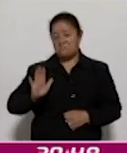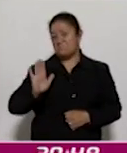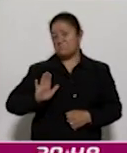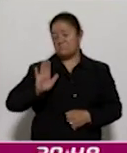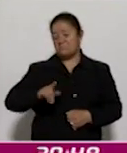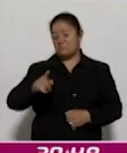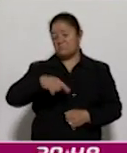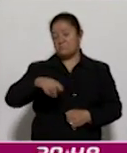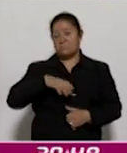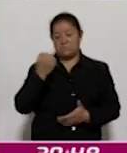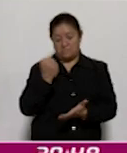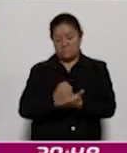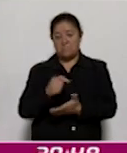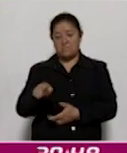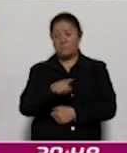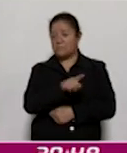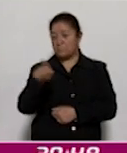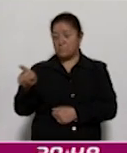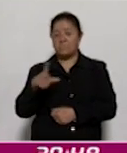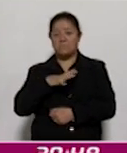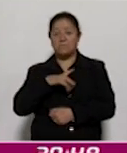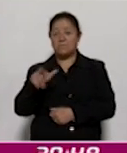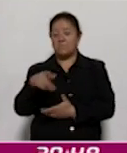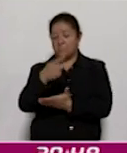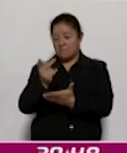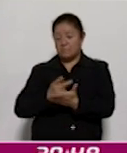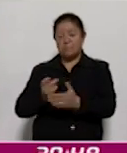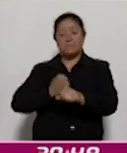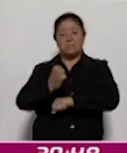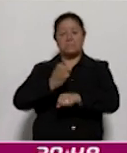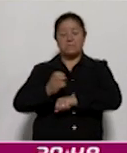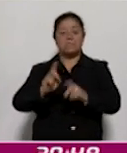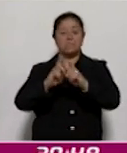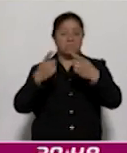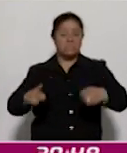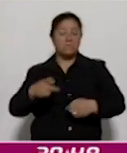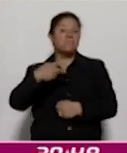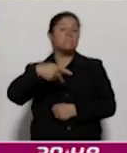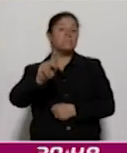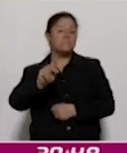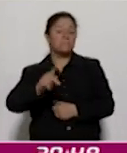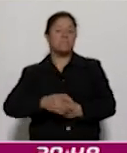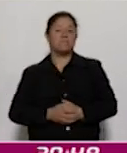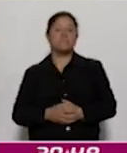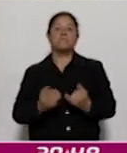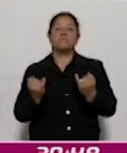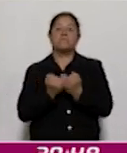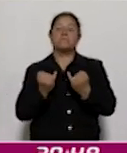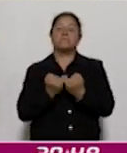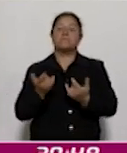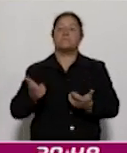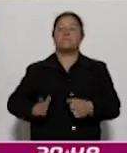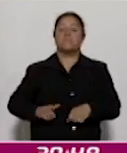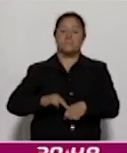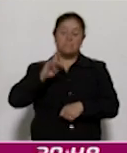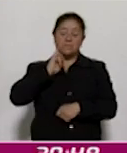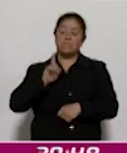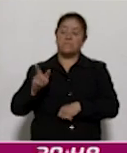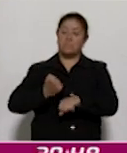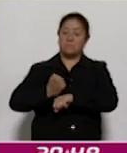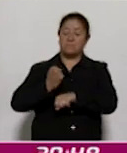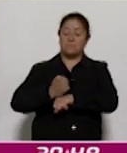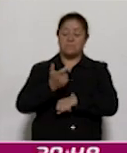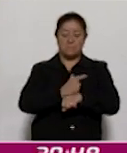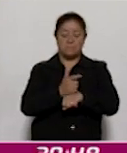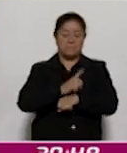la obligación es de ellos de elaborar su plan estatal de desarrollo, pero también la gobernadora del Estado, la